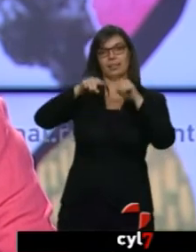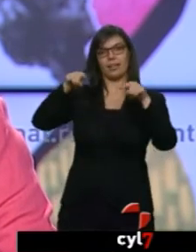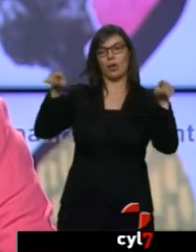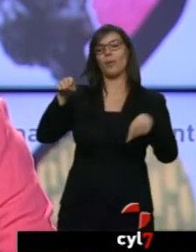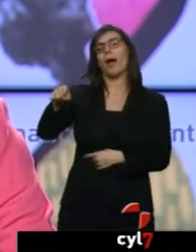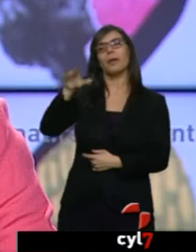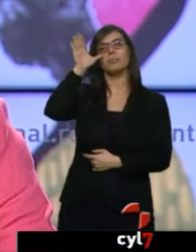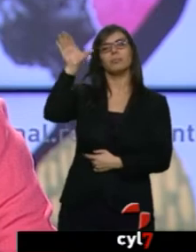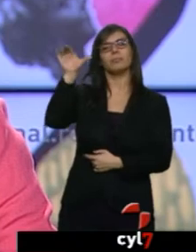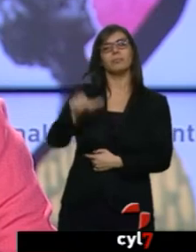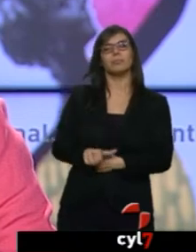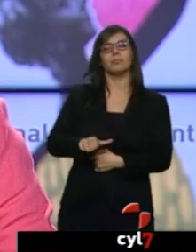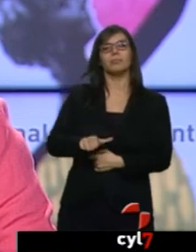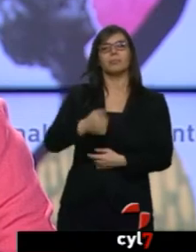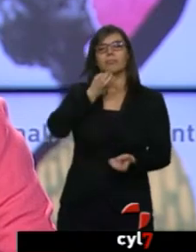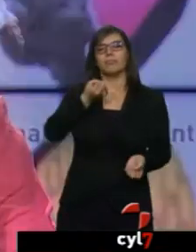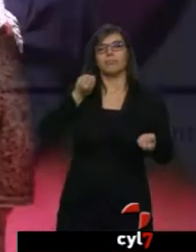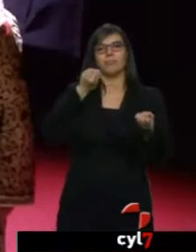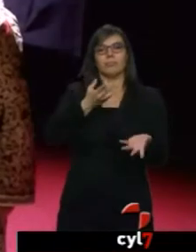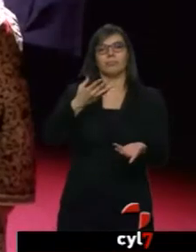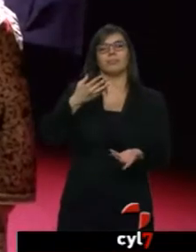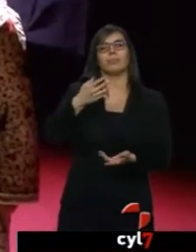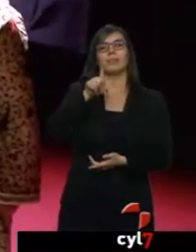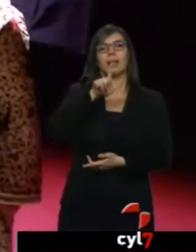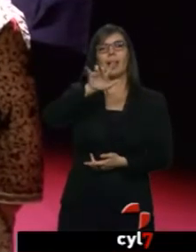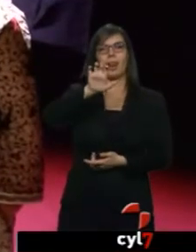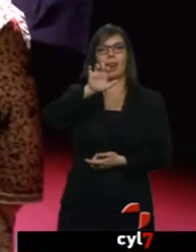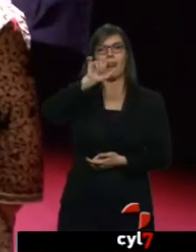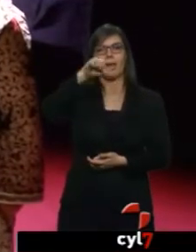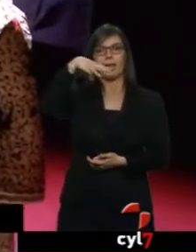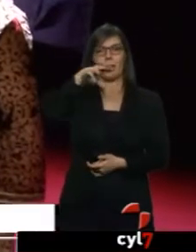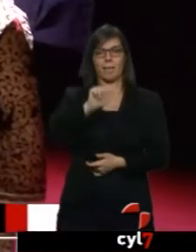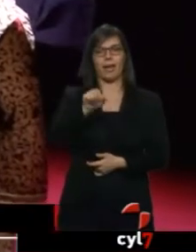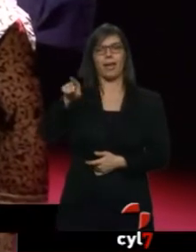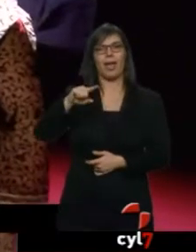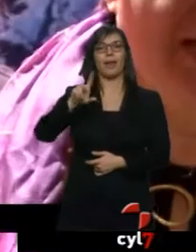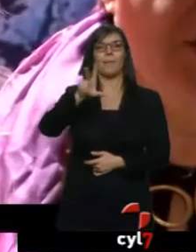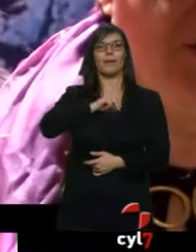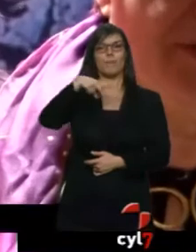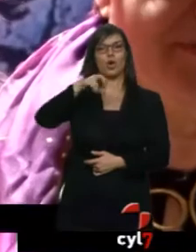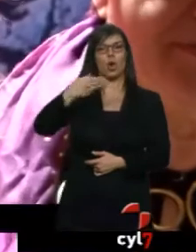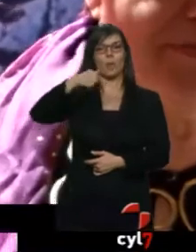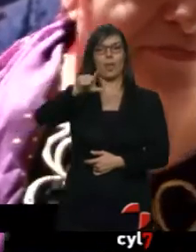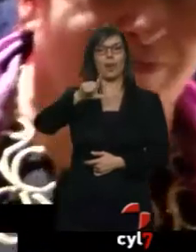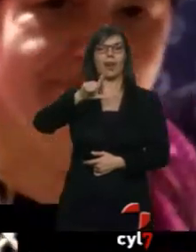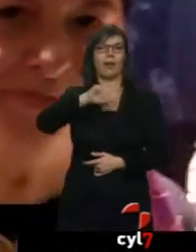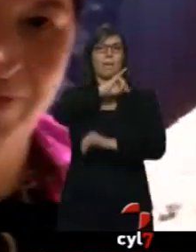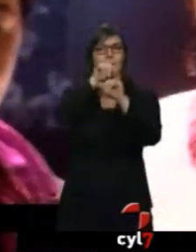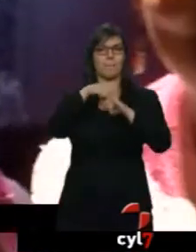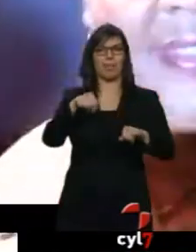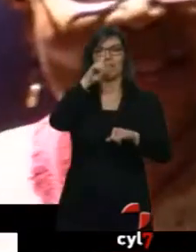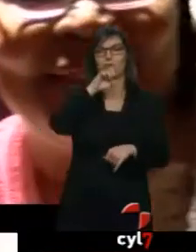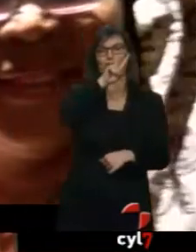testimonio de Leima Gowey. Este premio Nobel de la Paz en 2011 ha subrayado el papel decisivo que